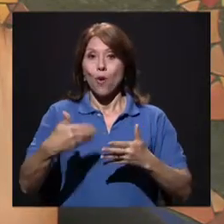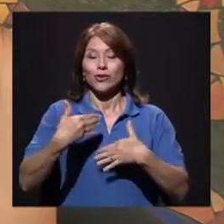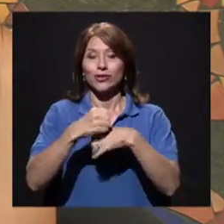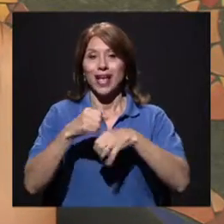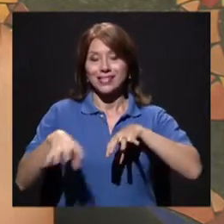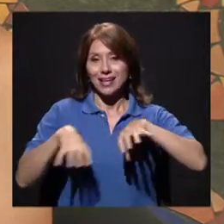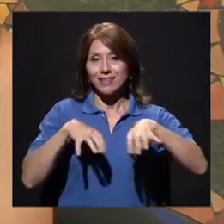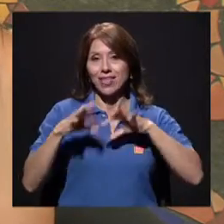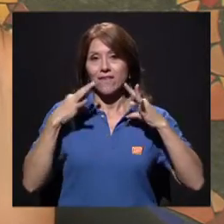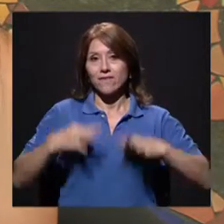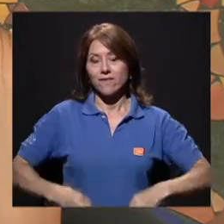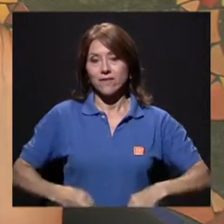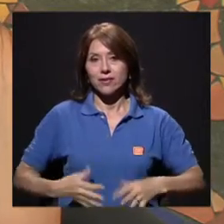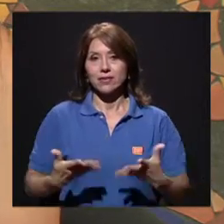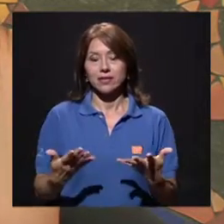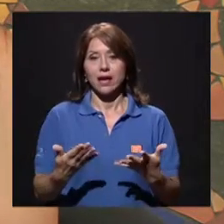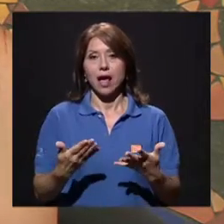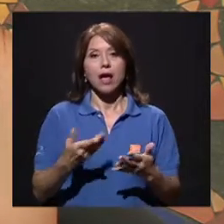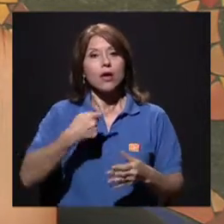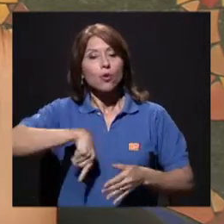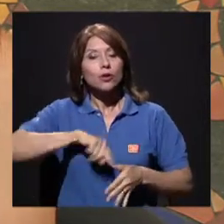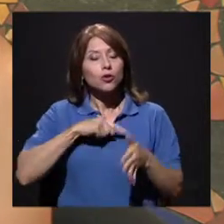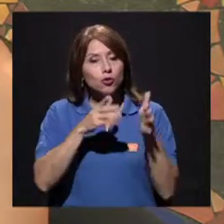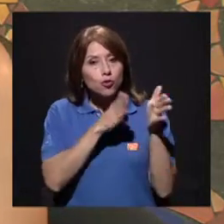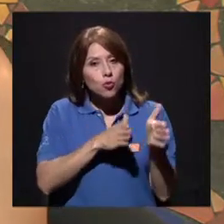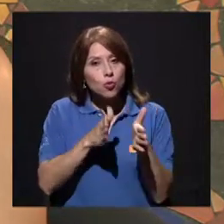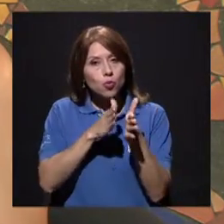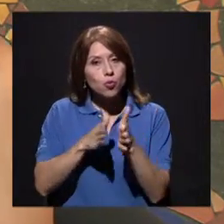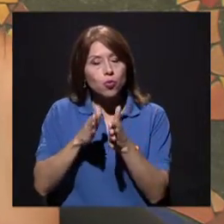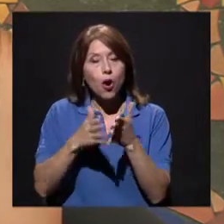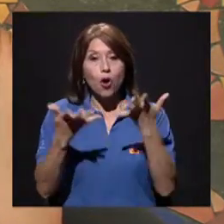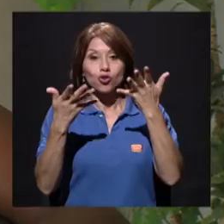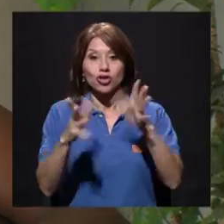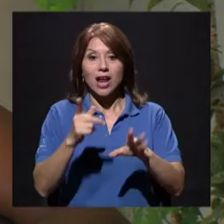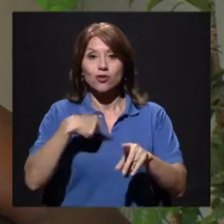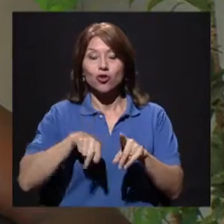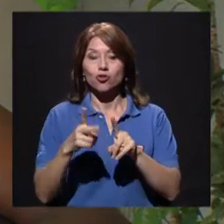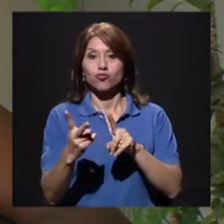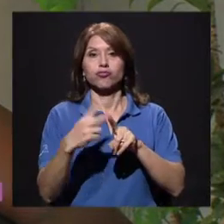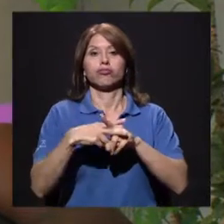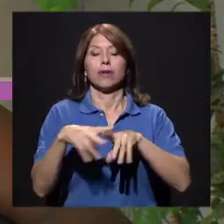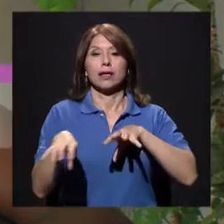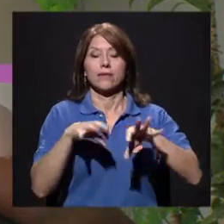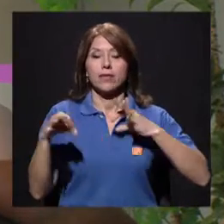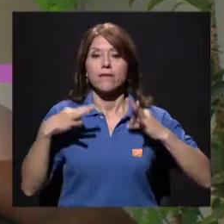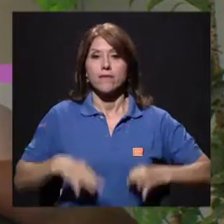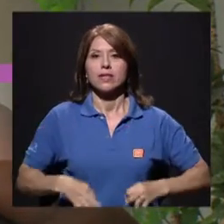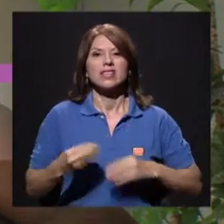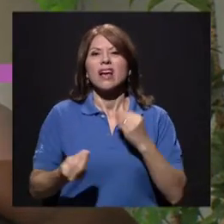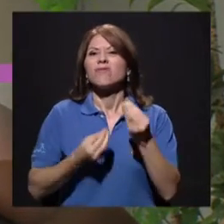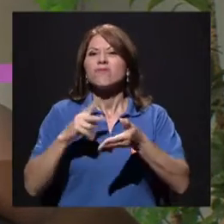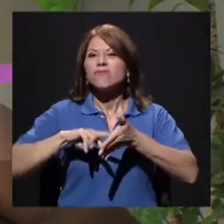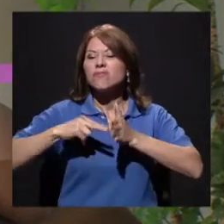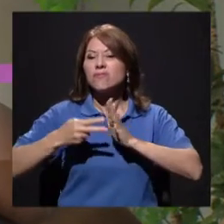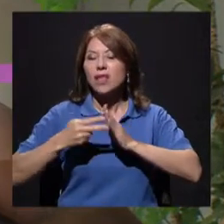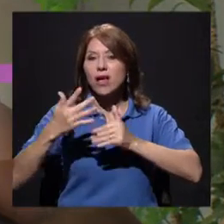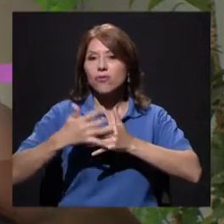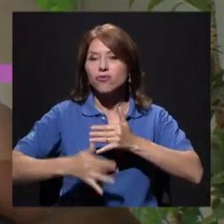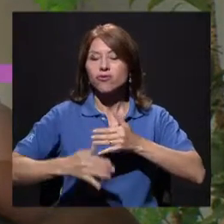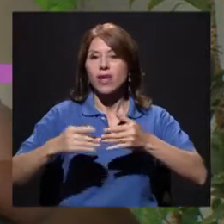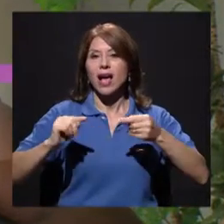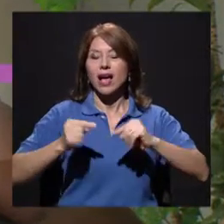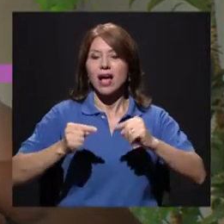ya en el momento de la práctica en sí. ¿En qué consiste una lesión? Ok, realmente vamos a poder diferenciar